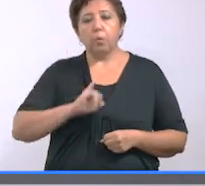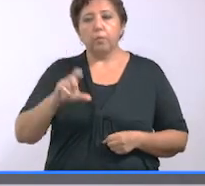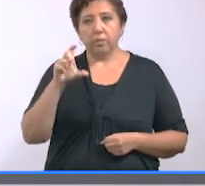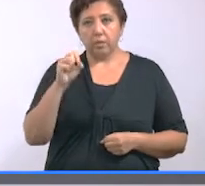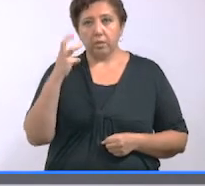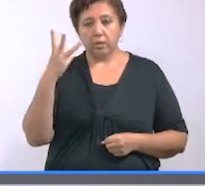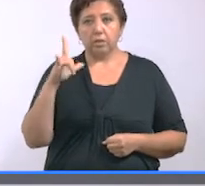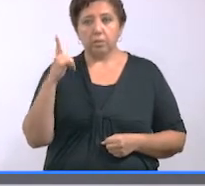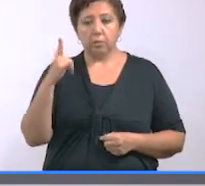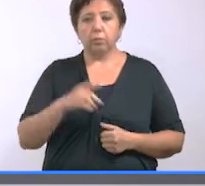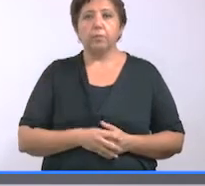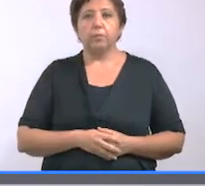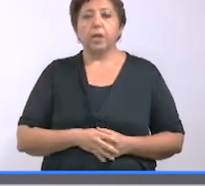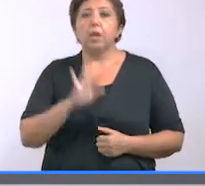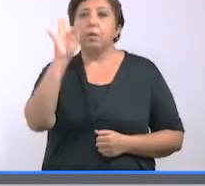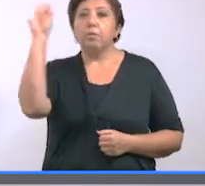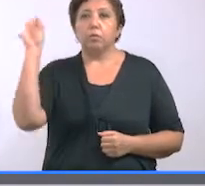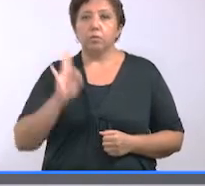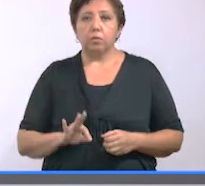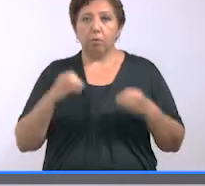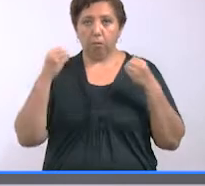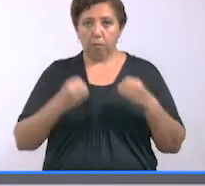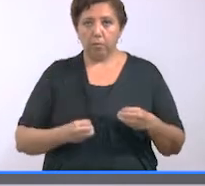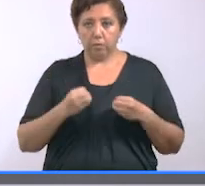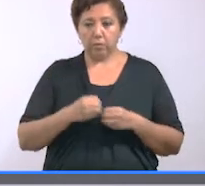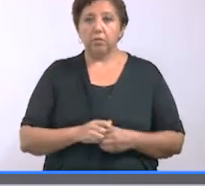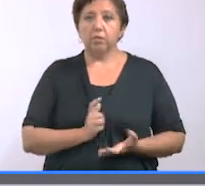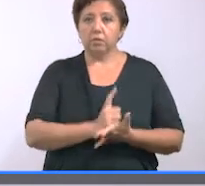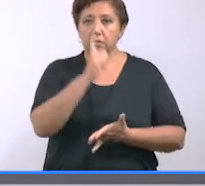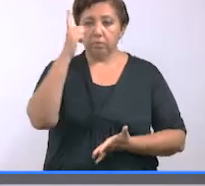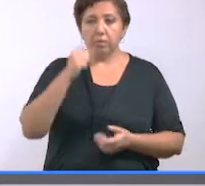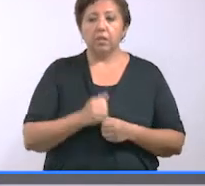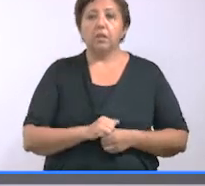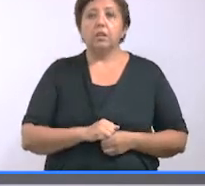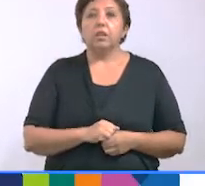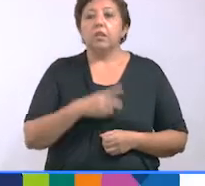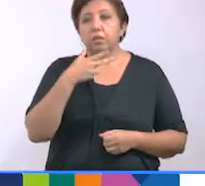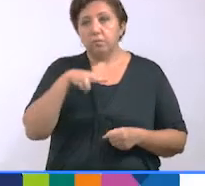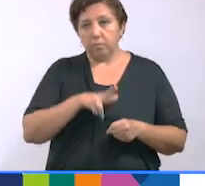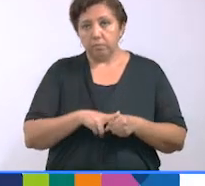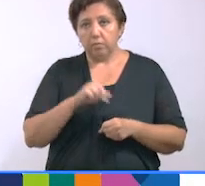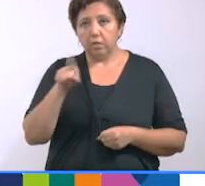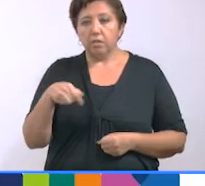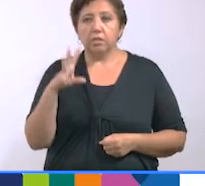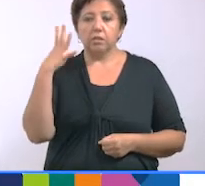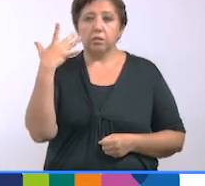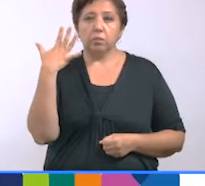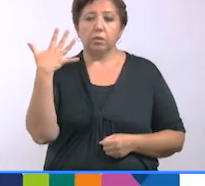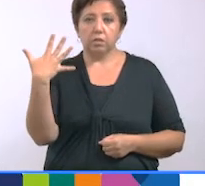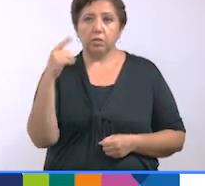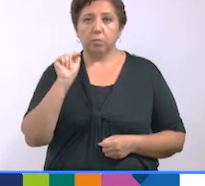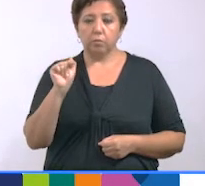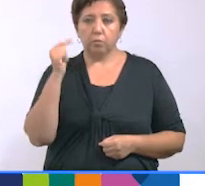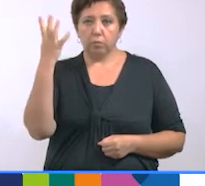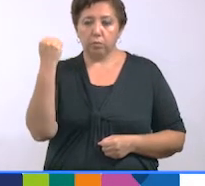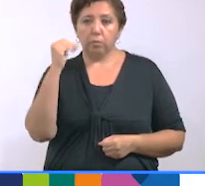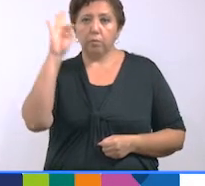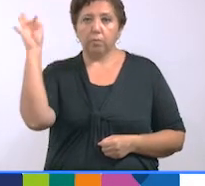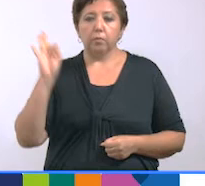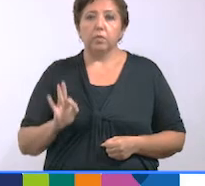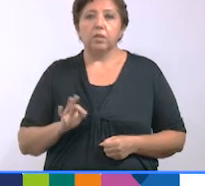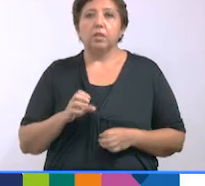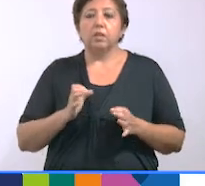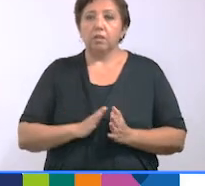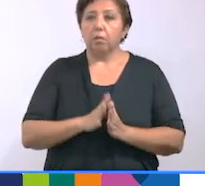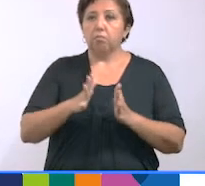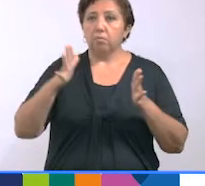23 de julio. El porcentaje de ocupación de cuidados intensivos COVID y no COVID es del 55.9% y